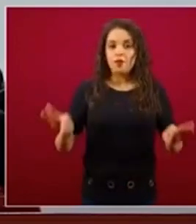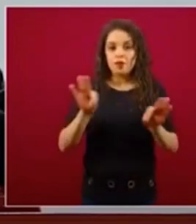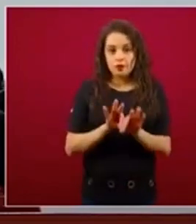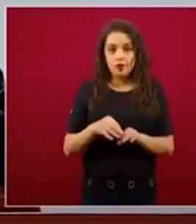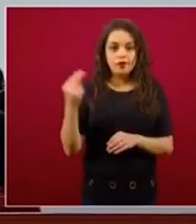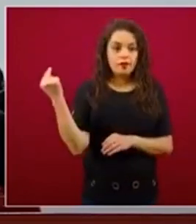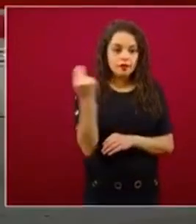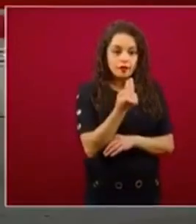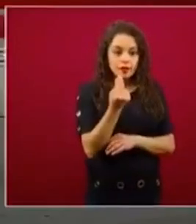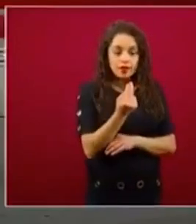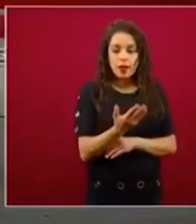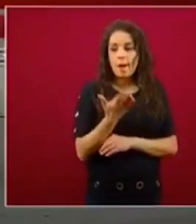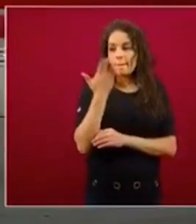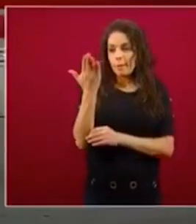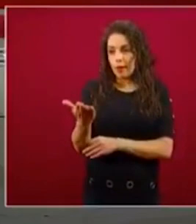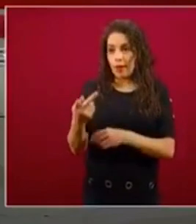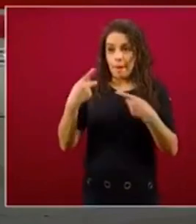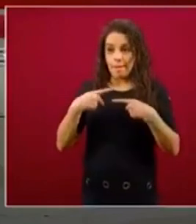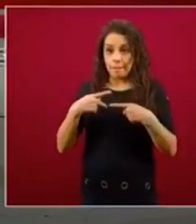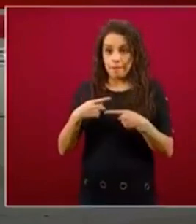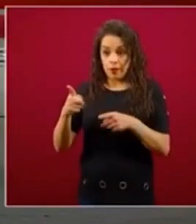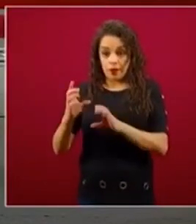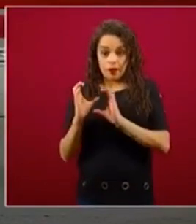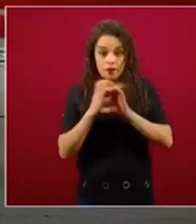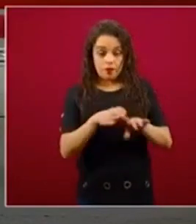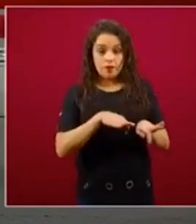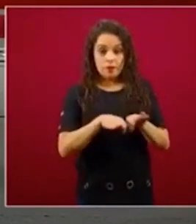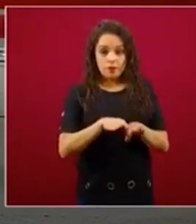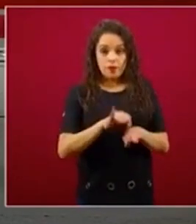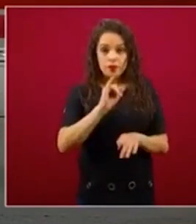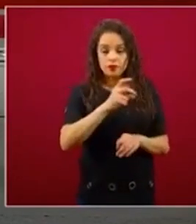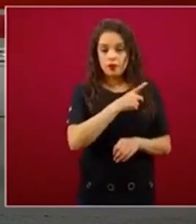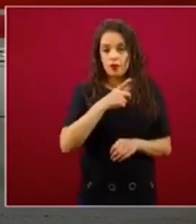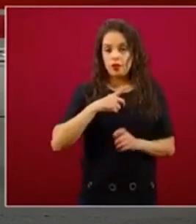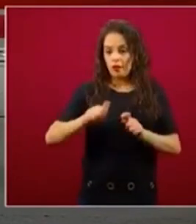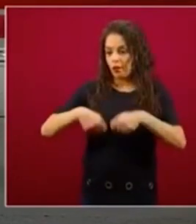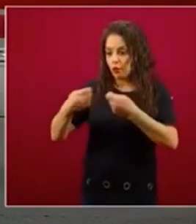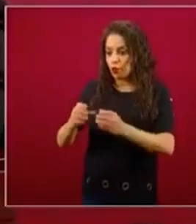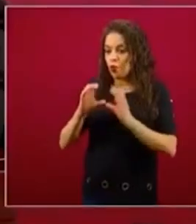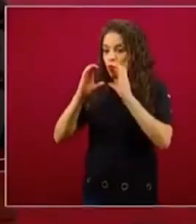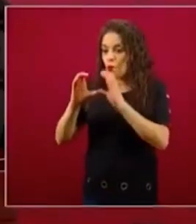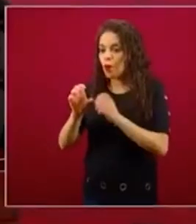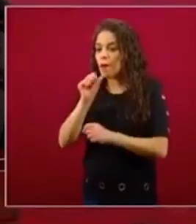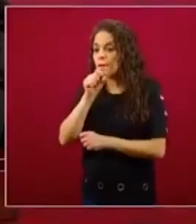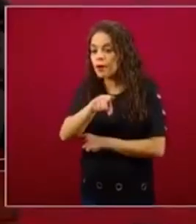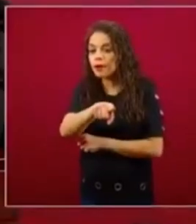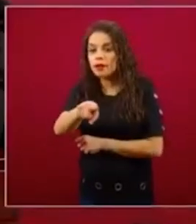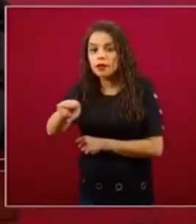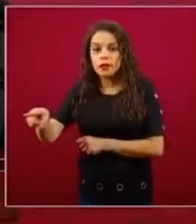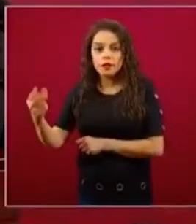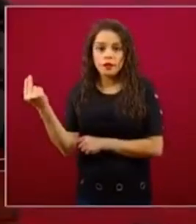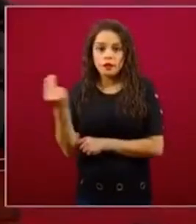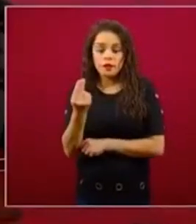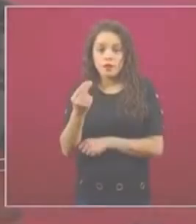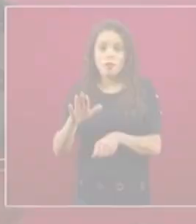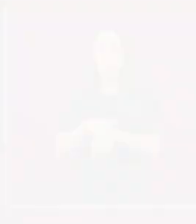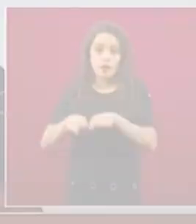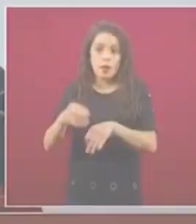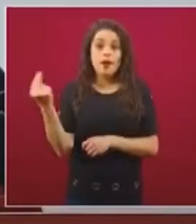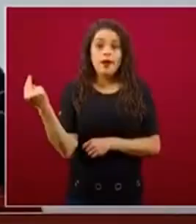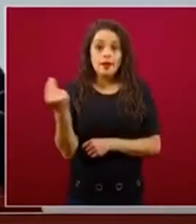pedir que los empleadores sí proporcionen todo el cuidado que ellas necesitan para seguir trabajando.